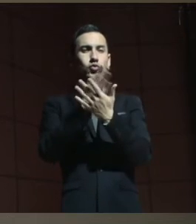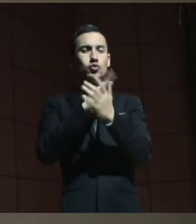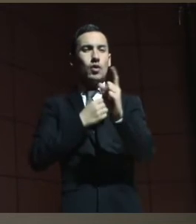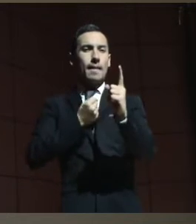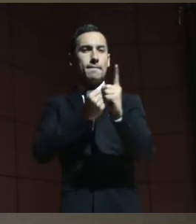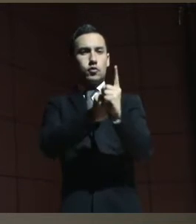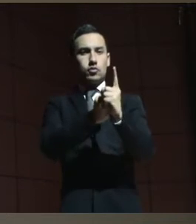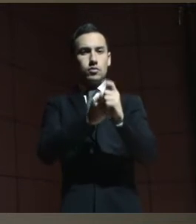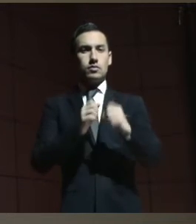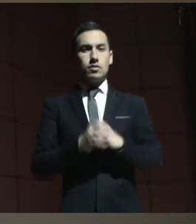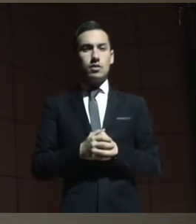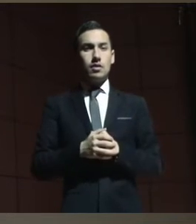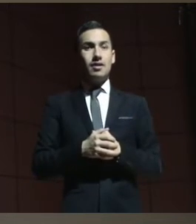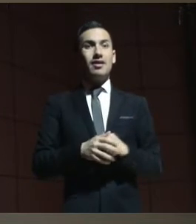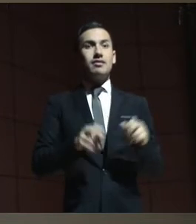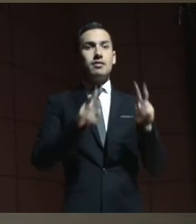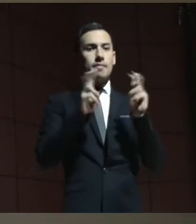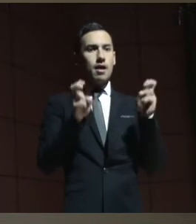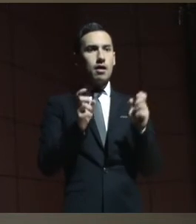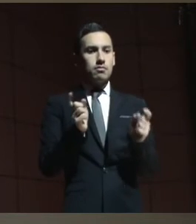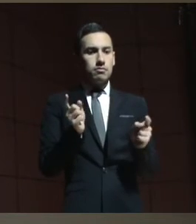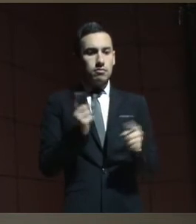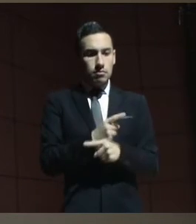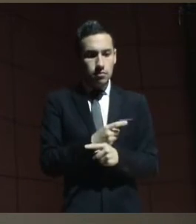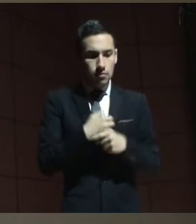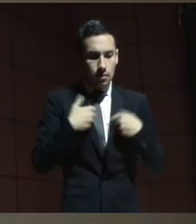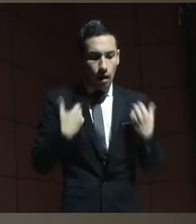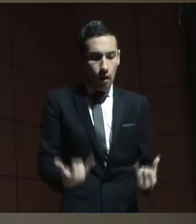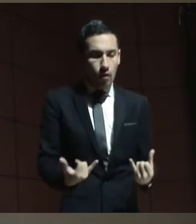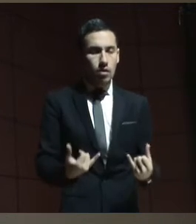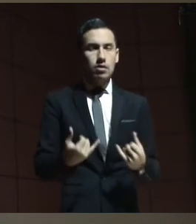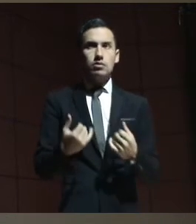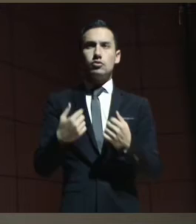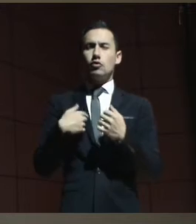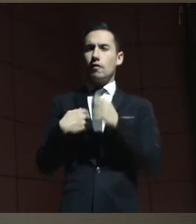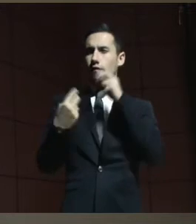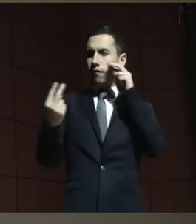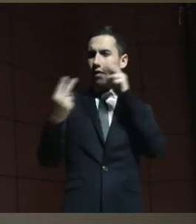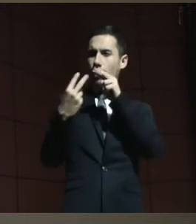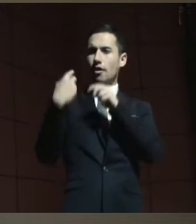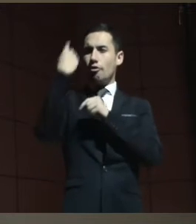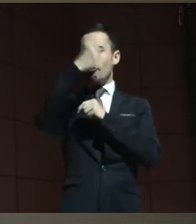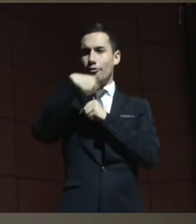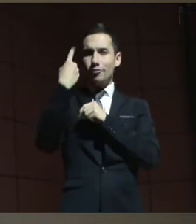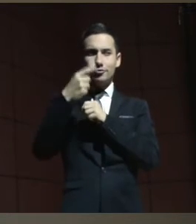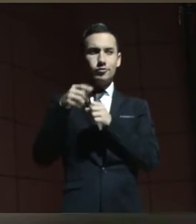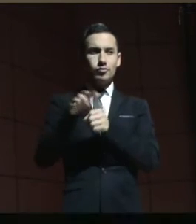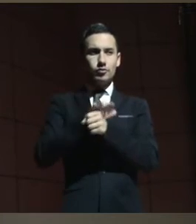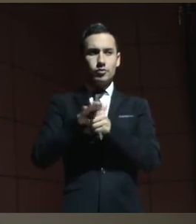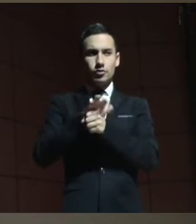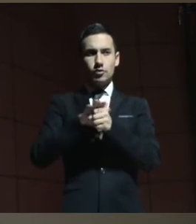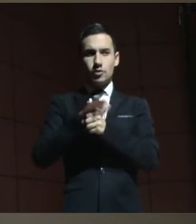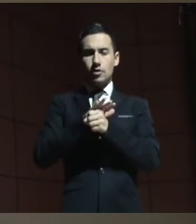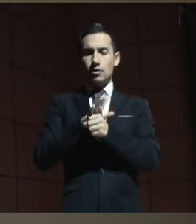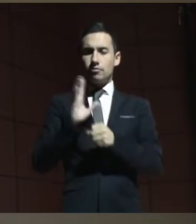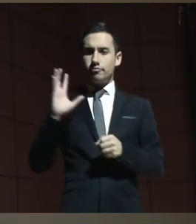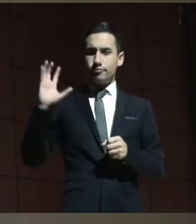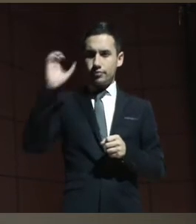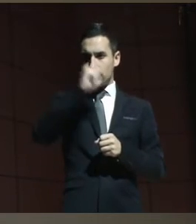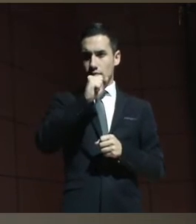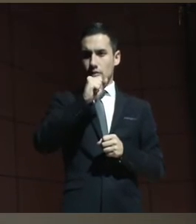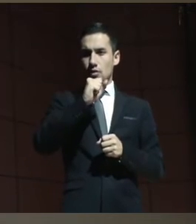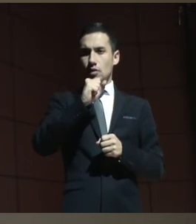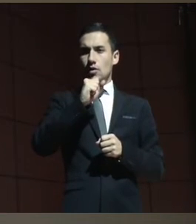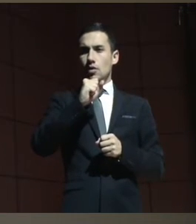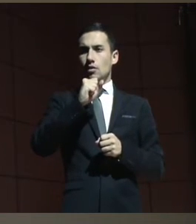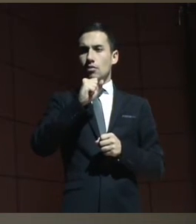Era simplemente esto de la inmediatez, de haber escuchado, de haberle visto el rostro, de haberme dado cuenta que